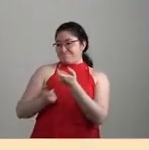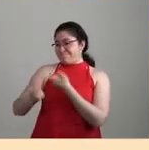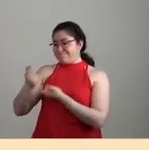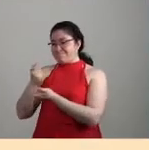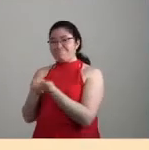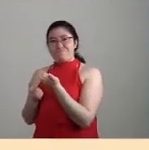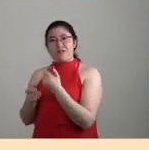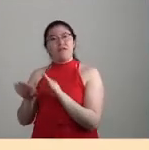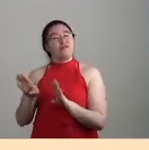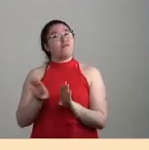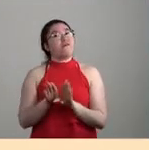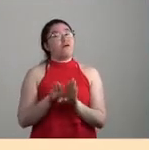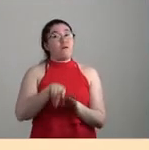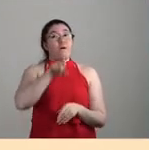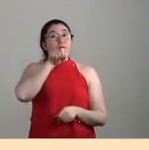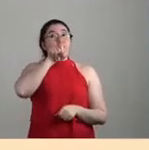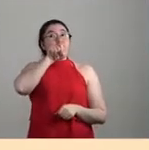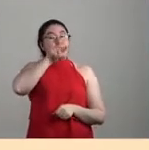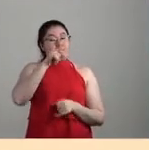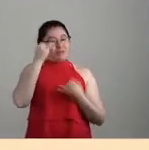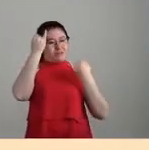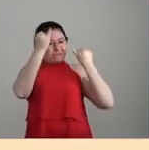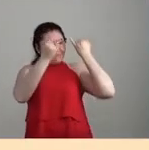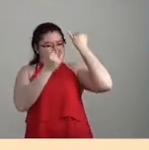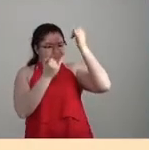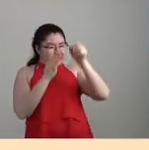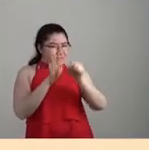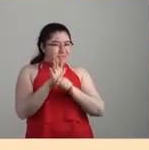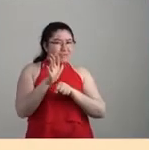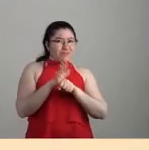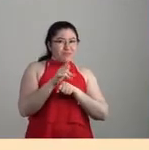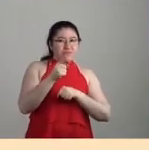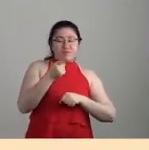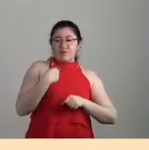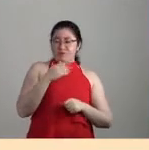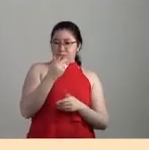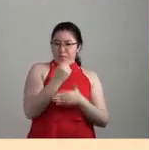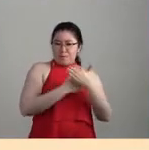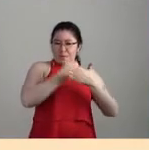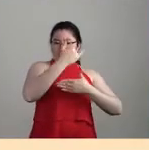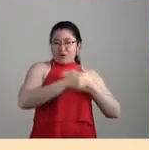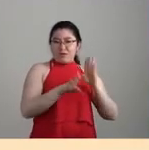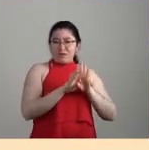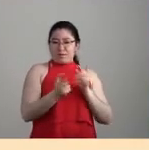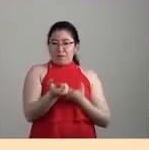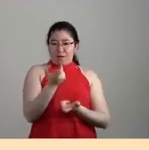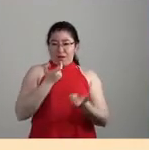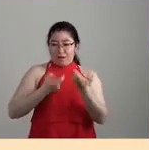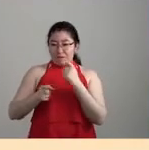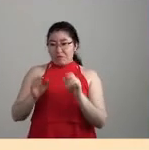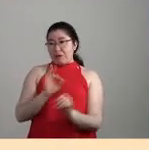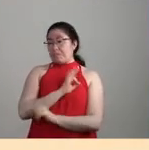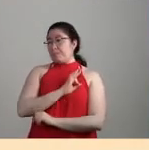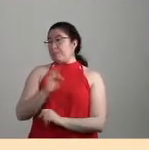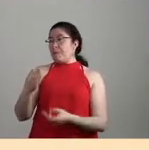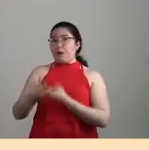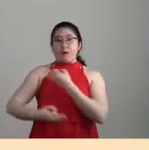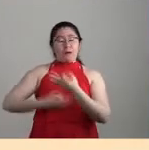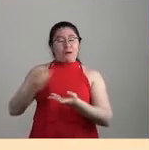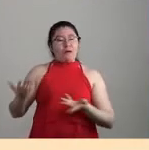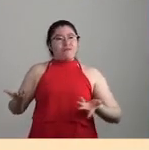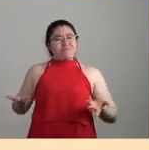la idea omnipresente de un proyecto del capital como si el capital lo pudiera todo. Entonces, creo que es una